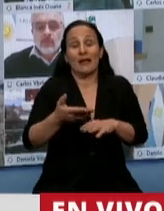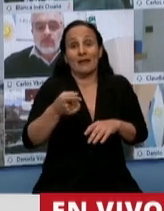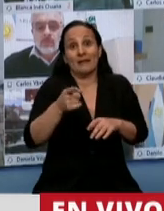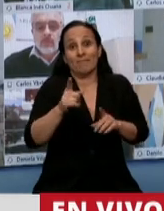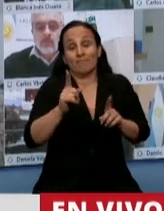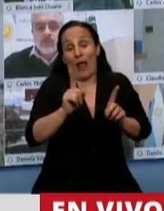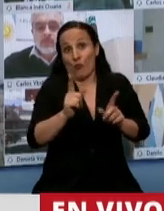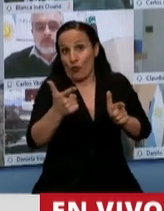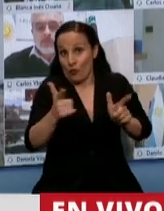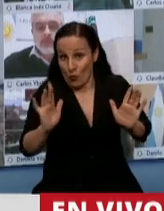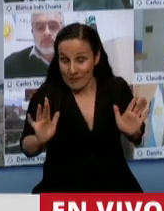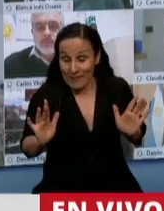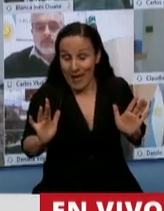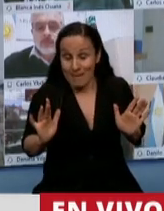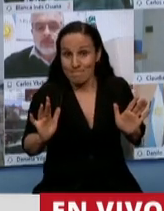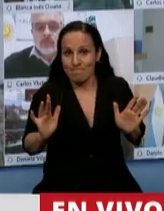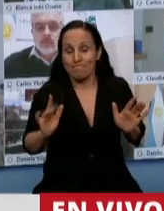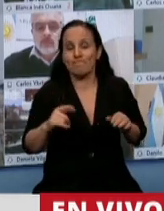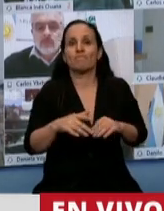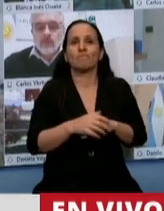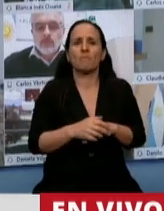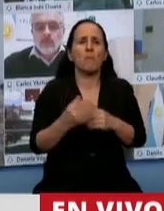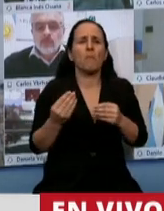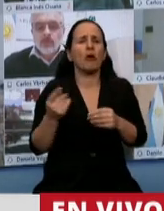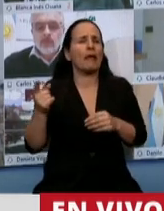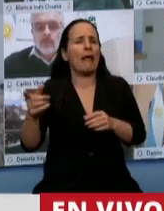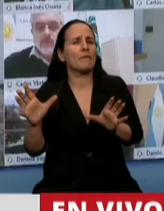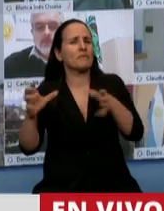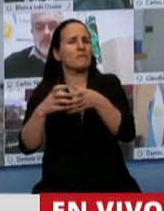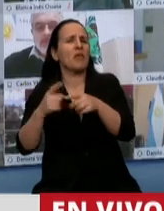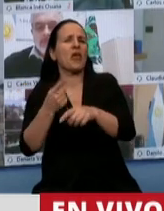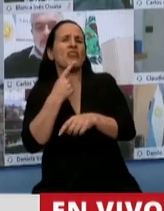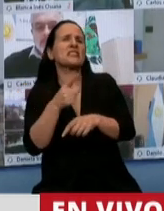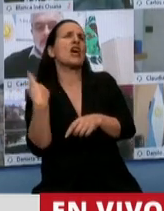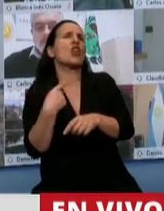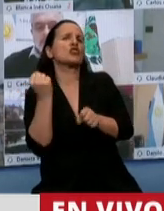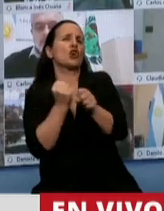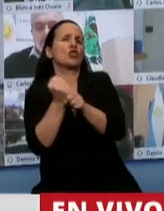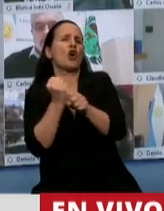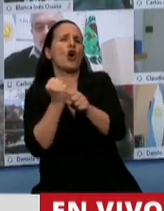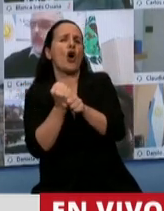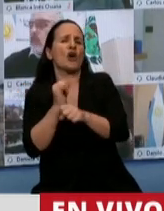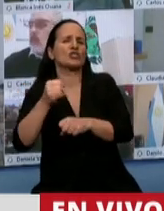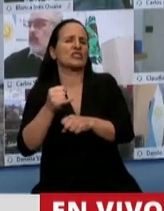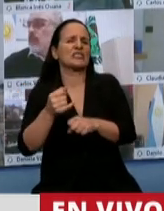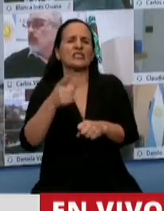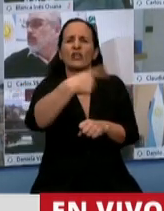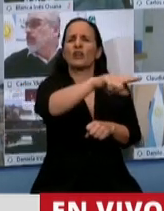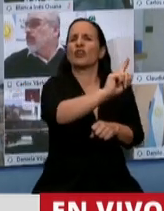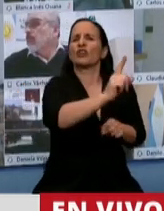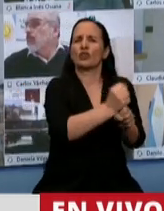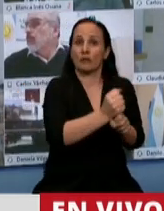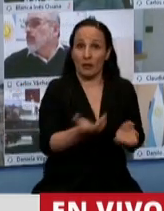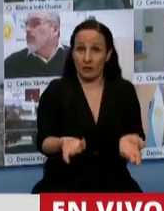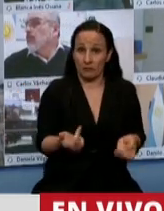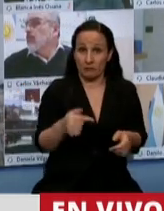doloroso para los que estamos en el interior del país, porque decían que solamente ellos están trabajando. Los legisladores estamos más de 13